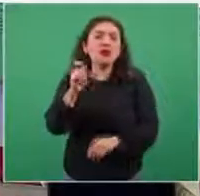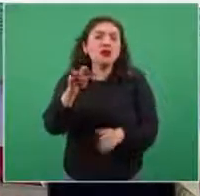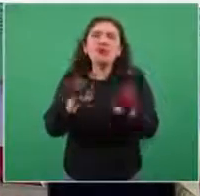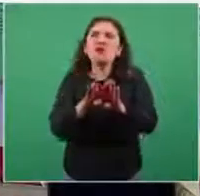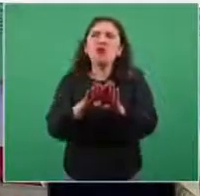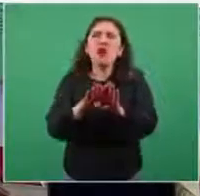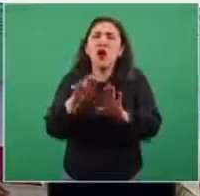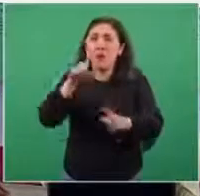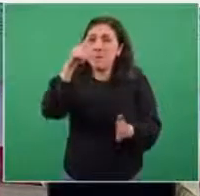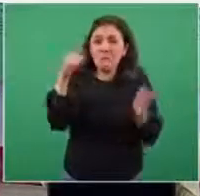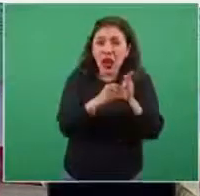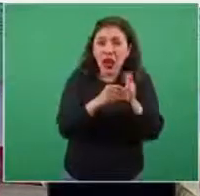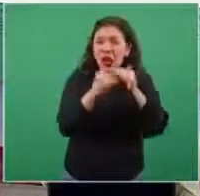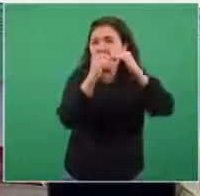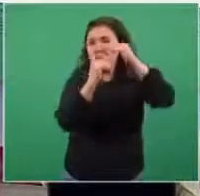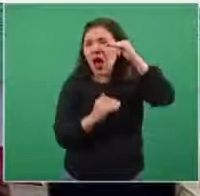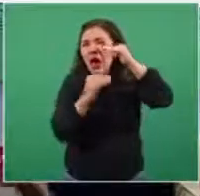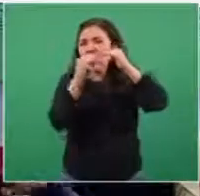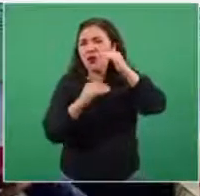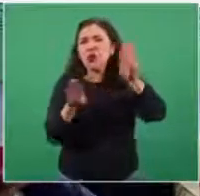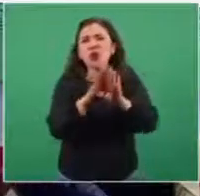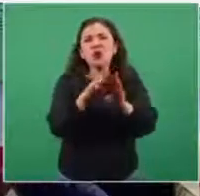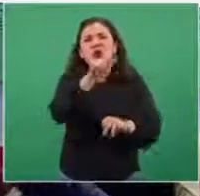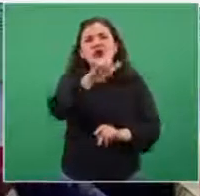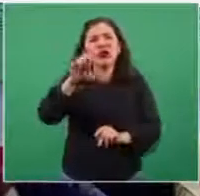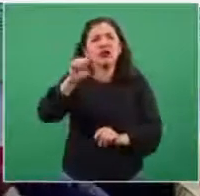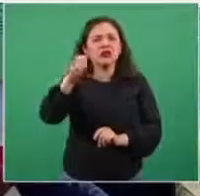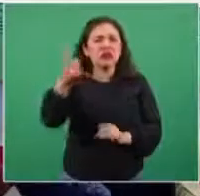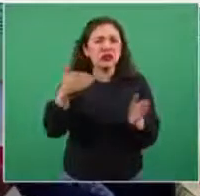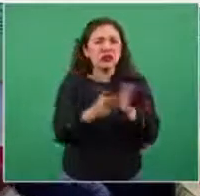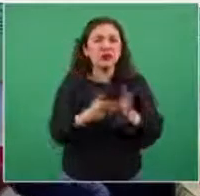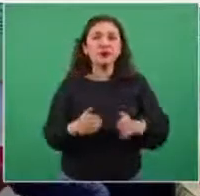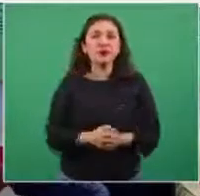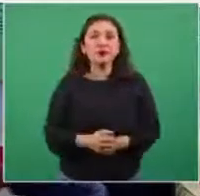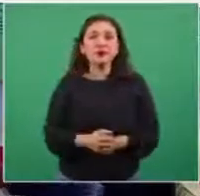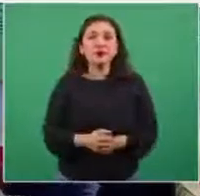entre 766 mil. La siguiente.